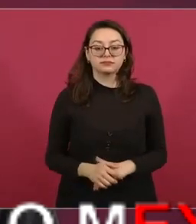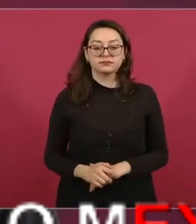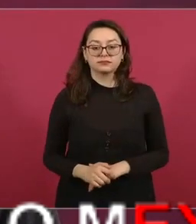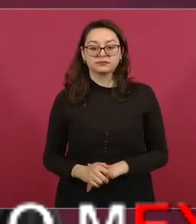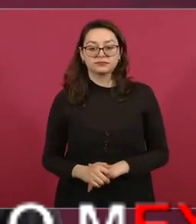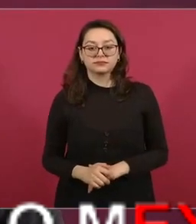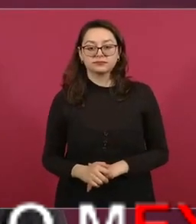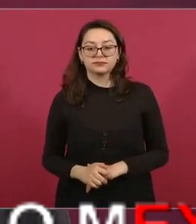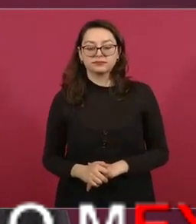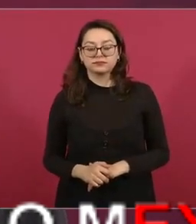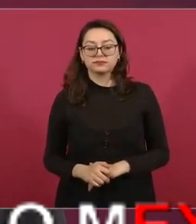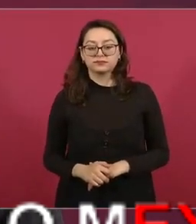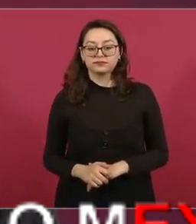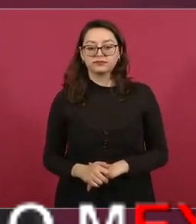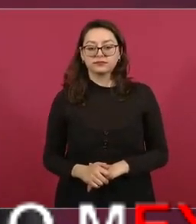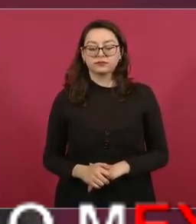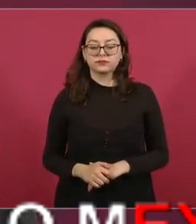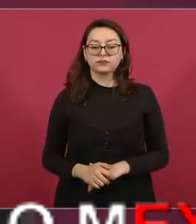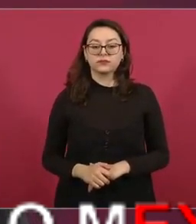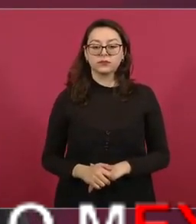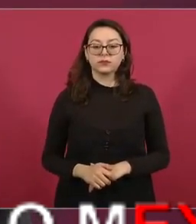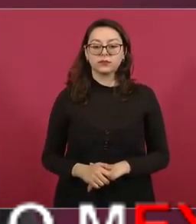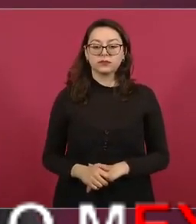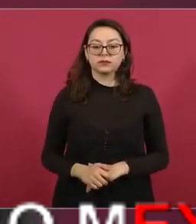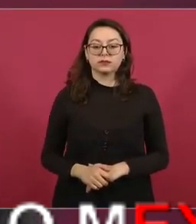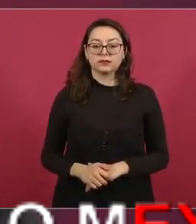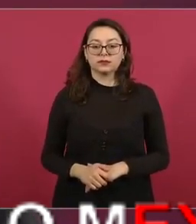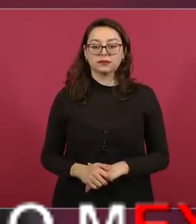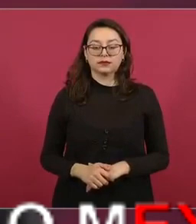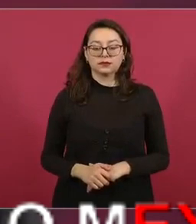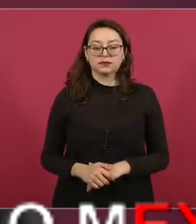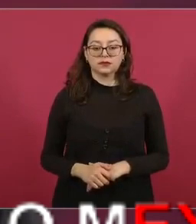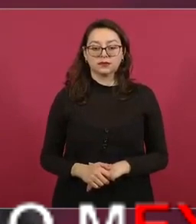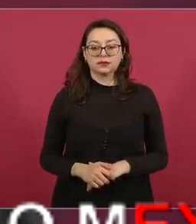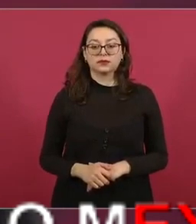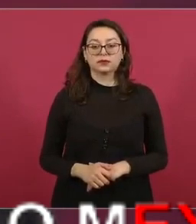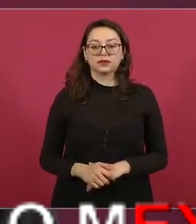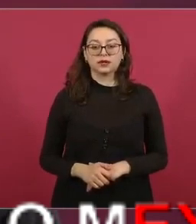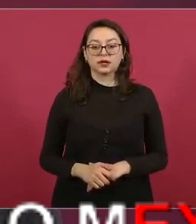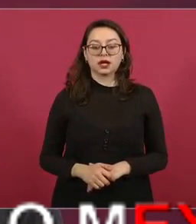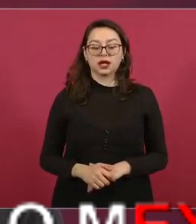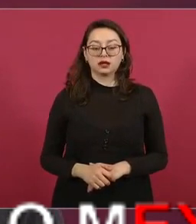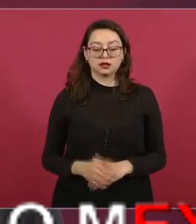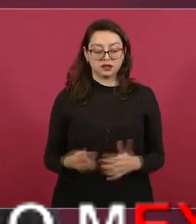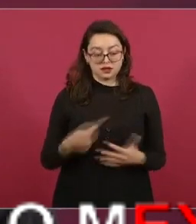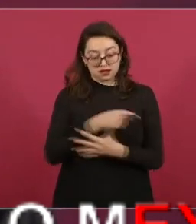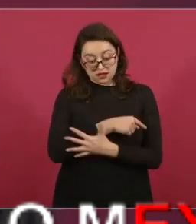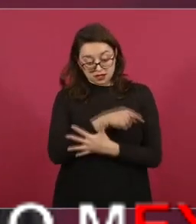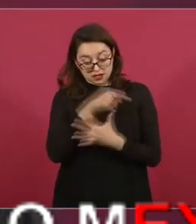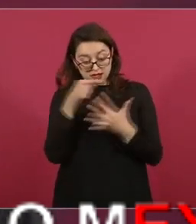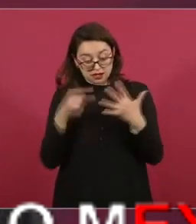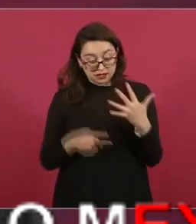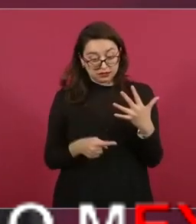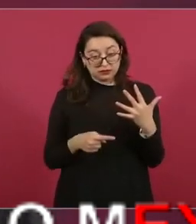y vamos a terminar de desmontar